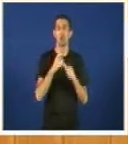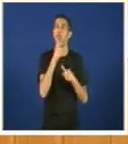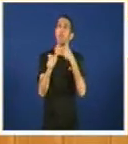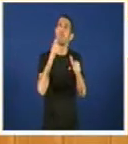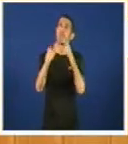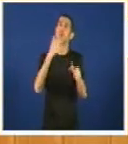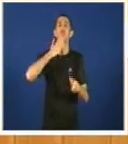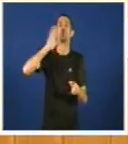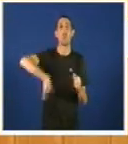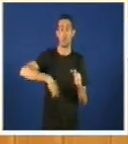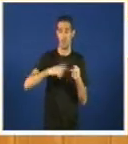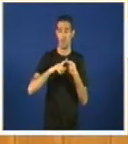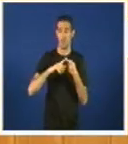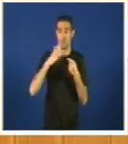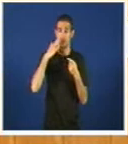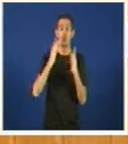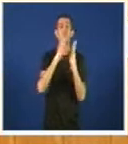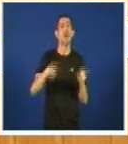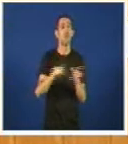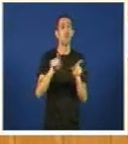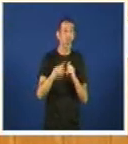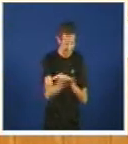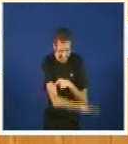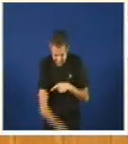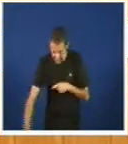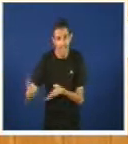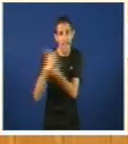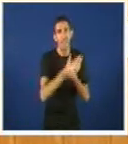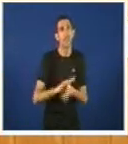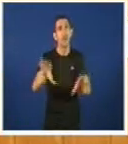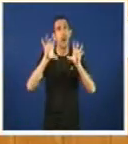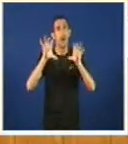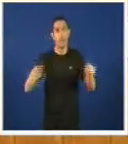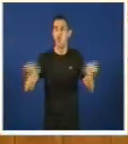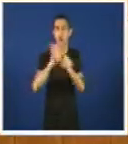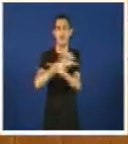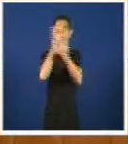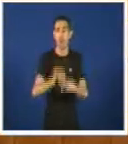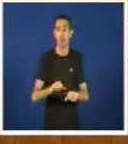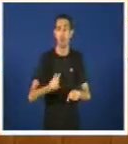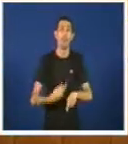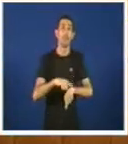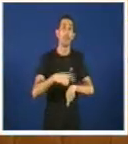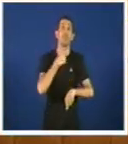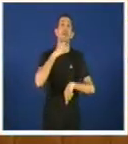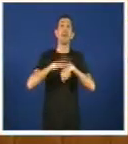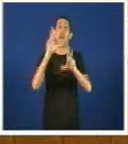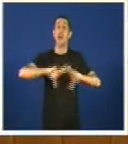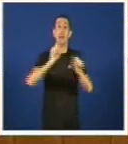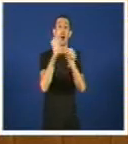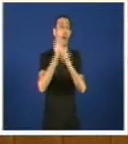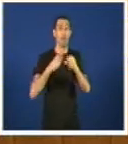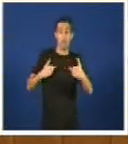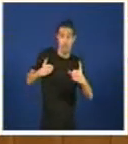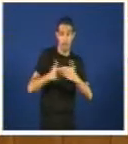é como cando os estudantes sí, sí, sí, sí cando os estudantes non lles da tempo a acabar os traballos e a final de curso